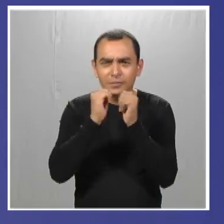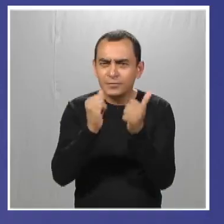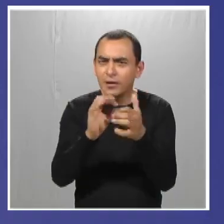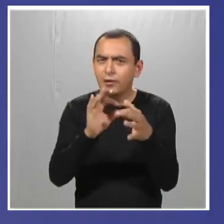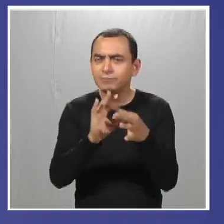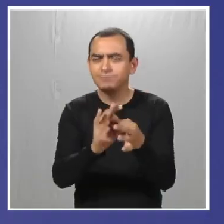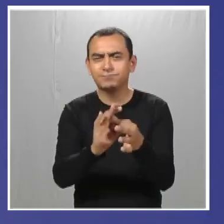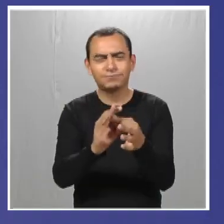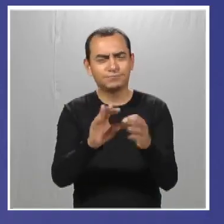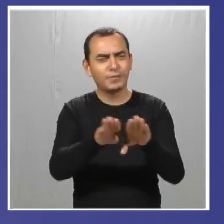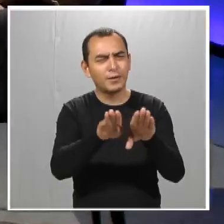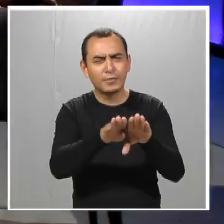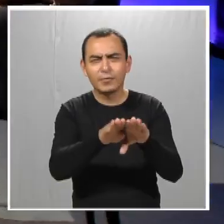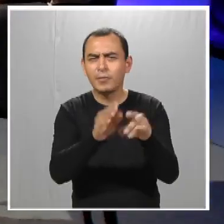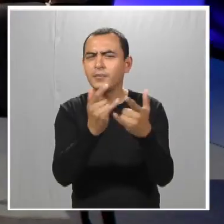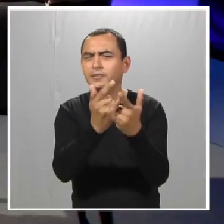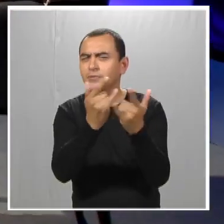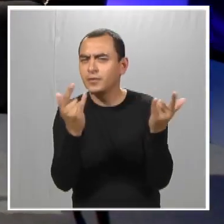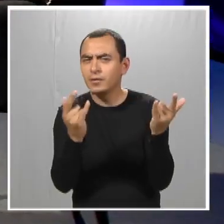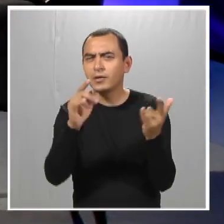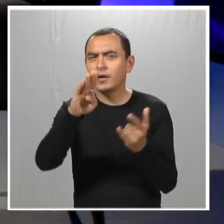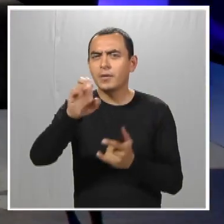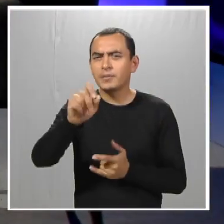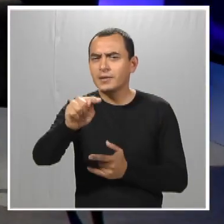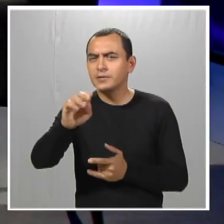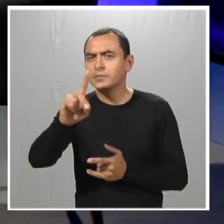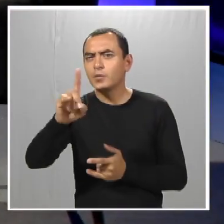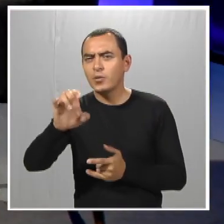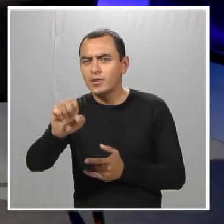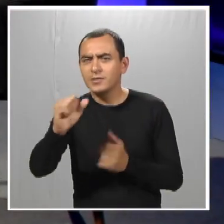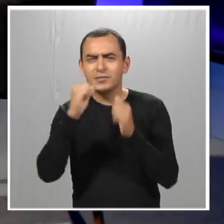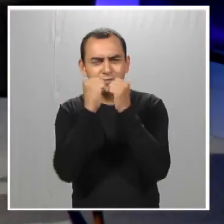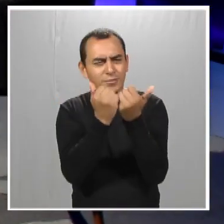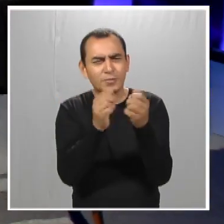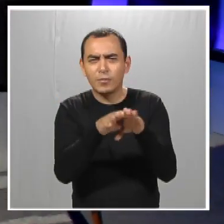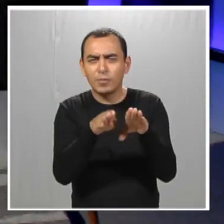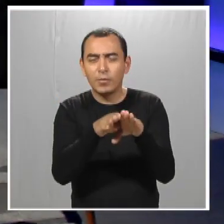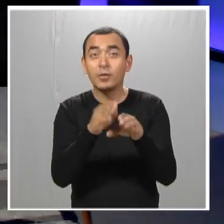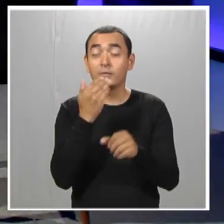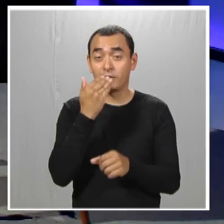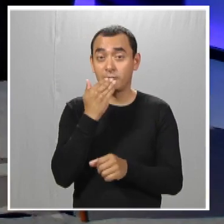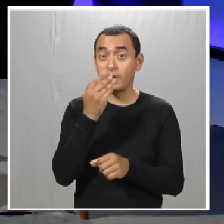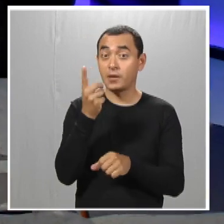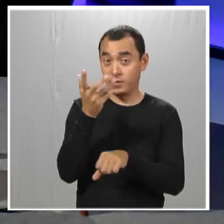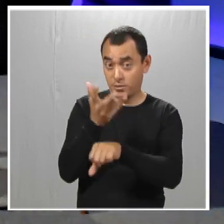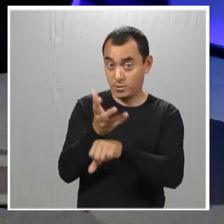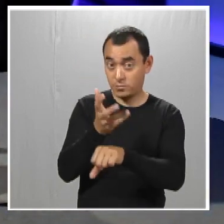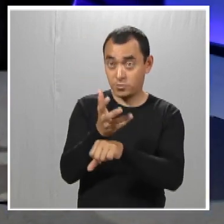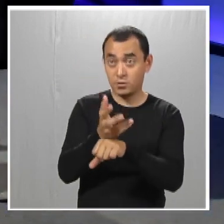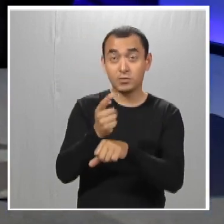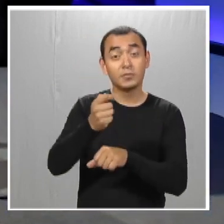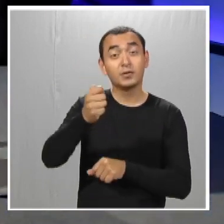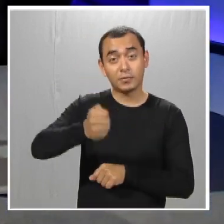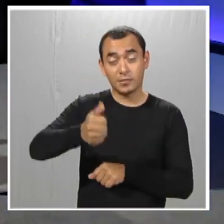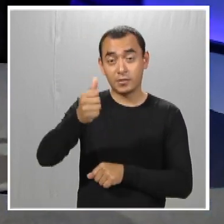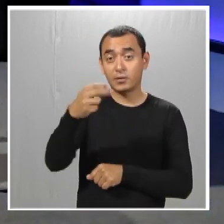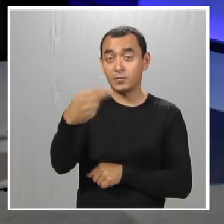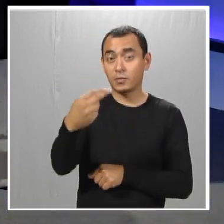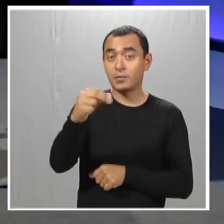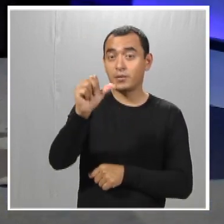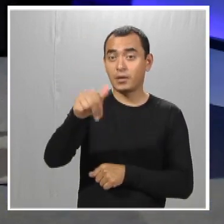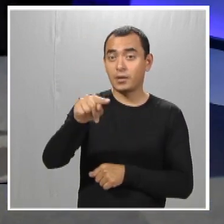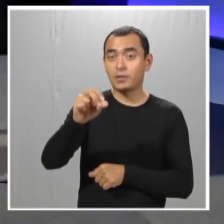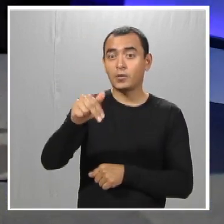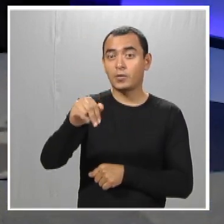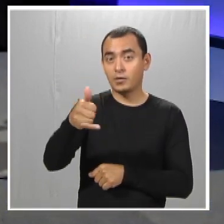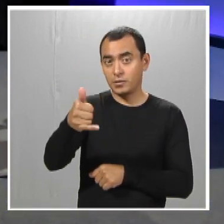Pero cuéntanos un poquito de la historia acerca de Best Bodies. ¿Cómo surge? ¿Cómo nace? Bueno, Best Bodies nace en Estados Unidos con Anthony